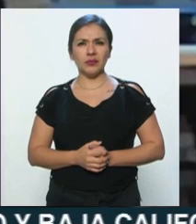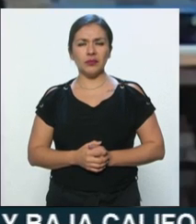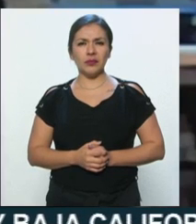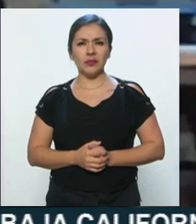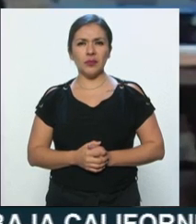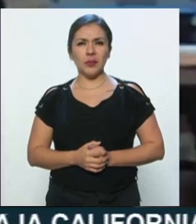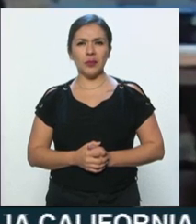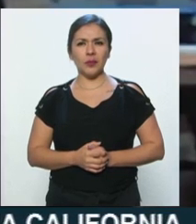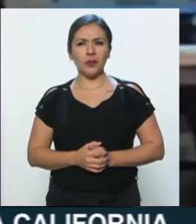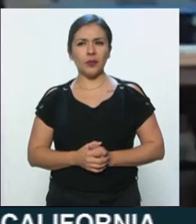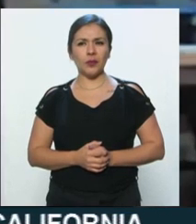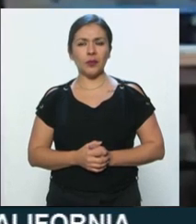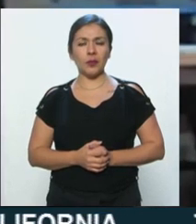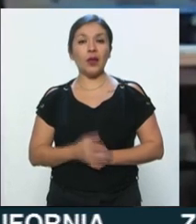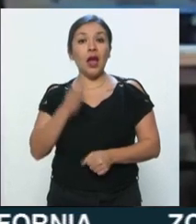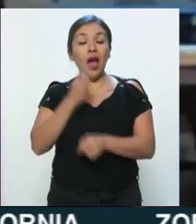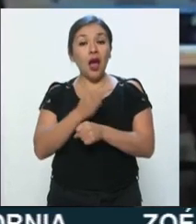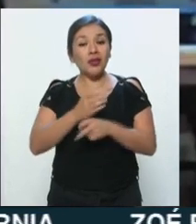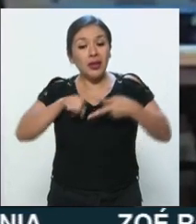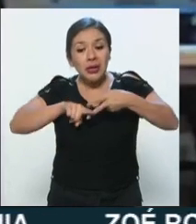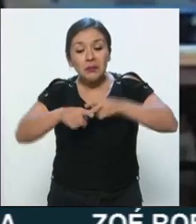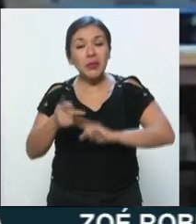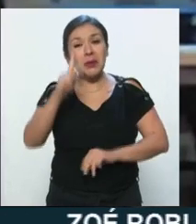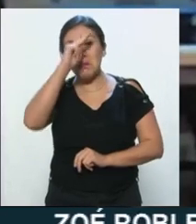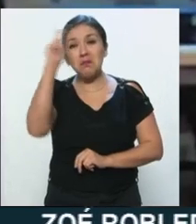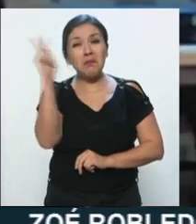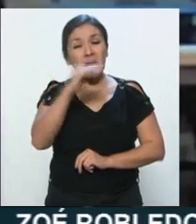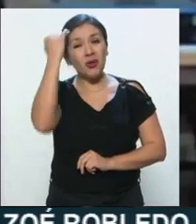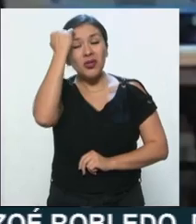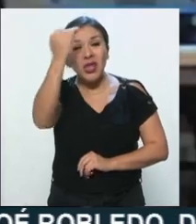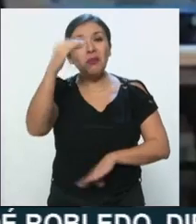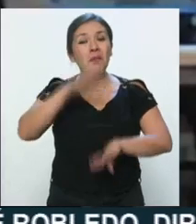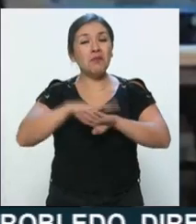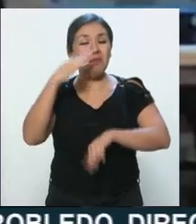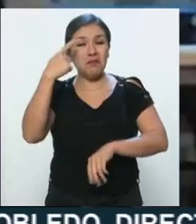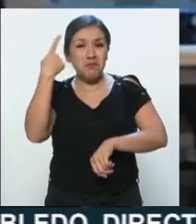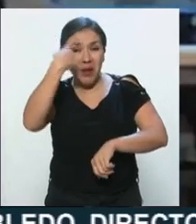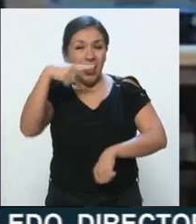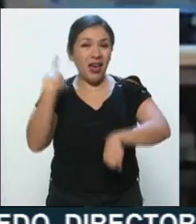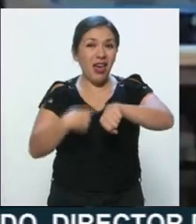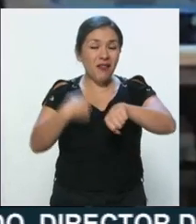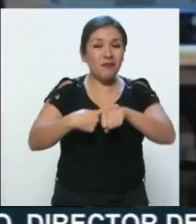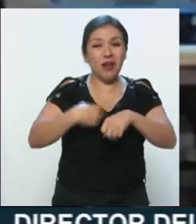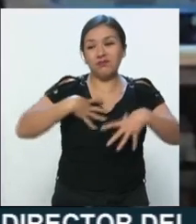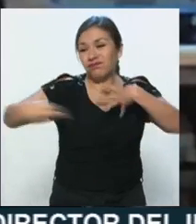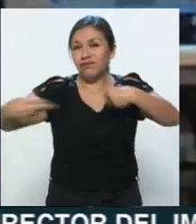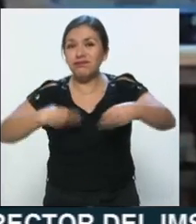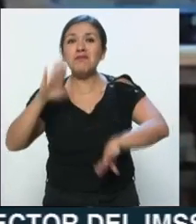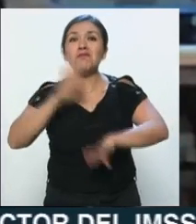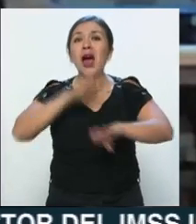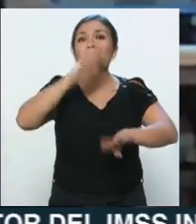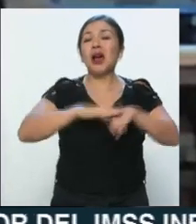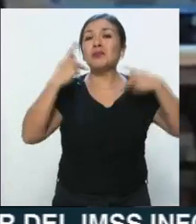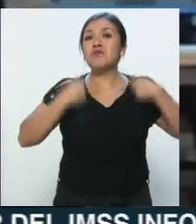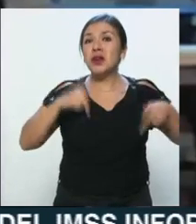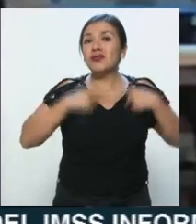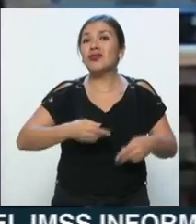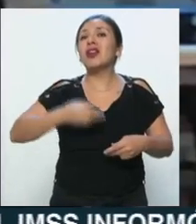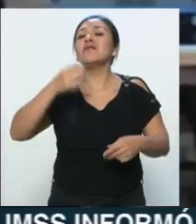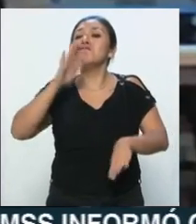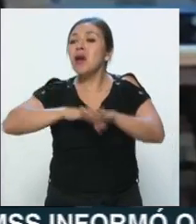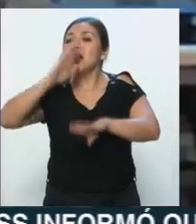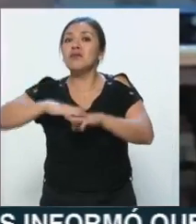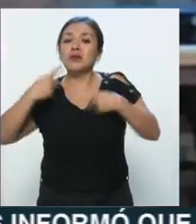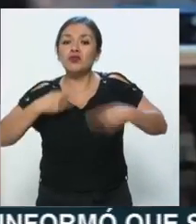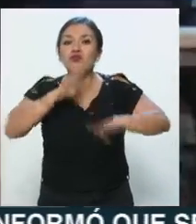peor etapa de la crisis sanitaria que vivimos, se multiplican los casos, lamentablemente también se multiplican las muertes, pero es tiempo en donde tenemos que